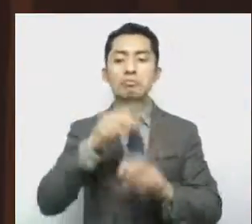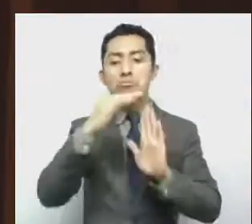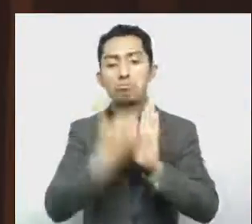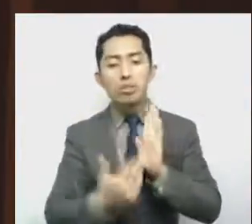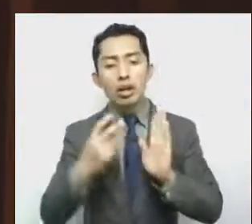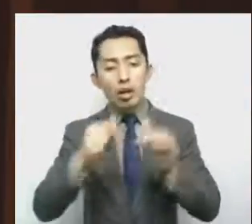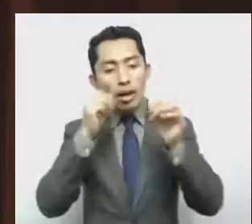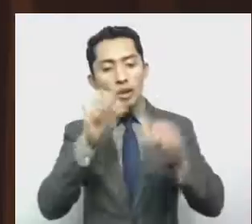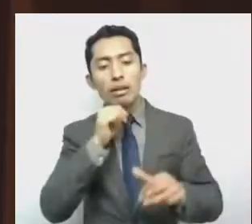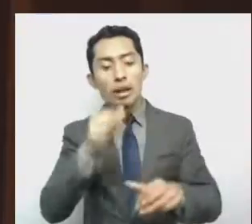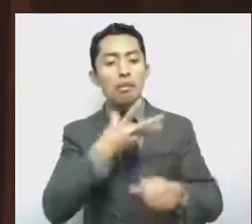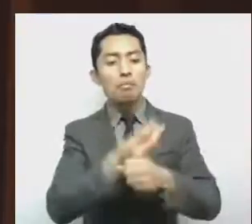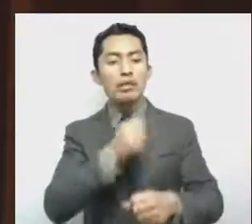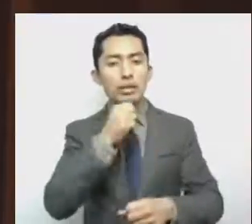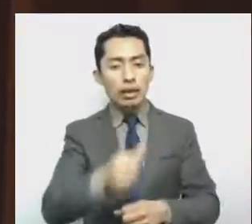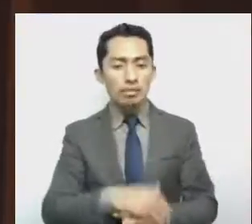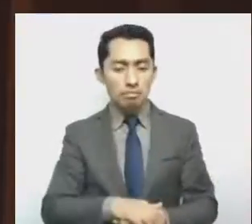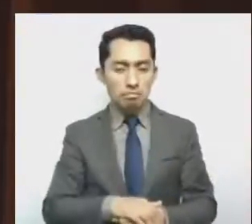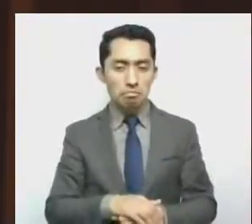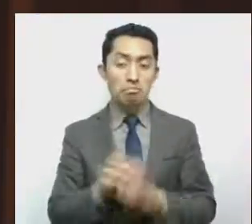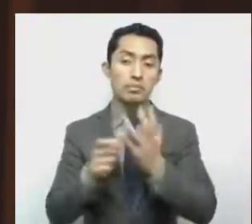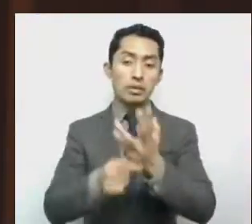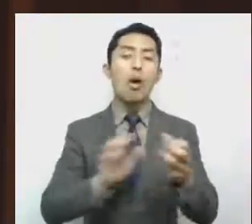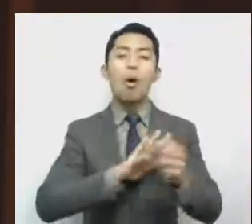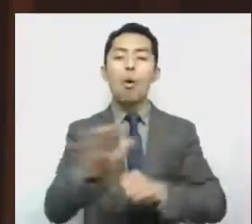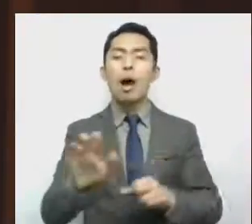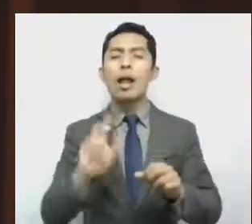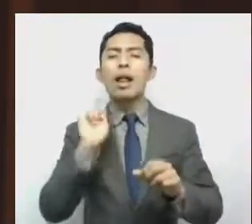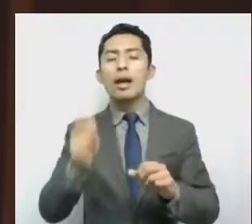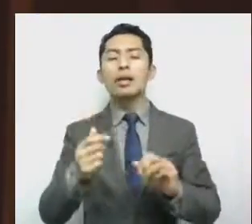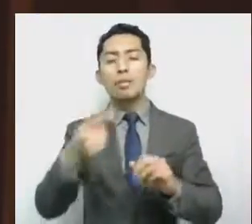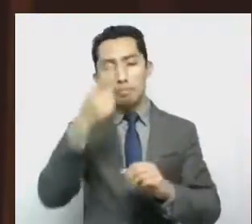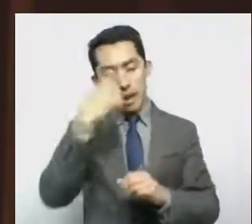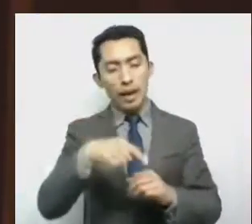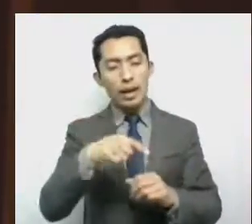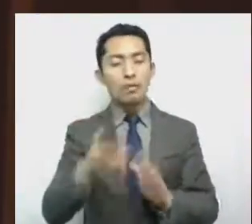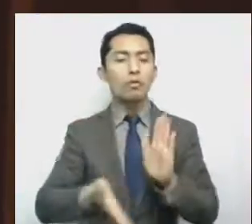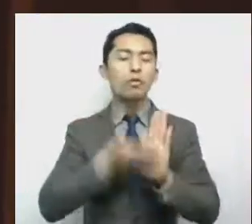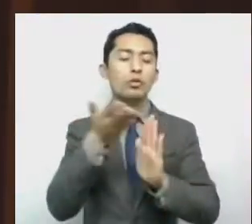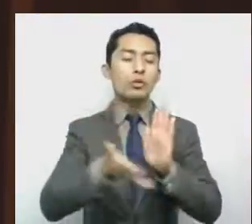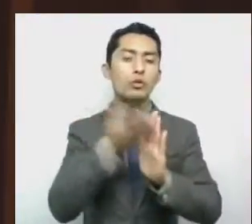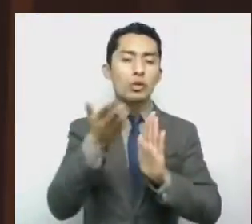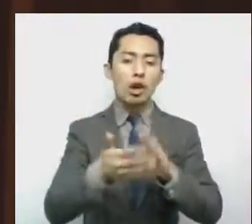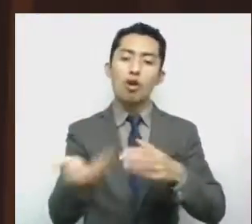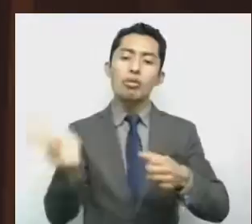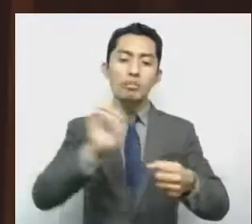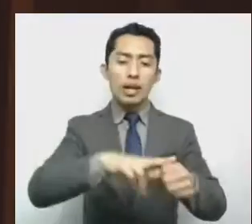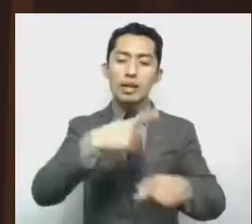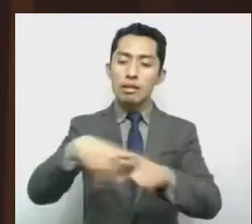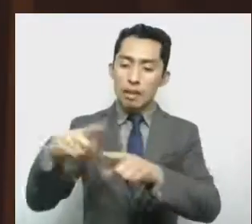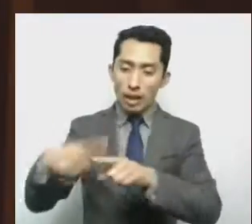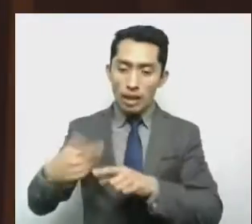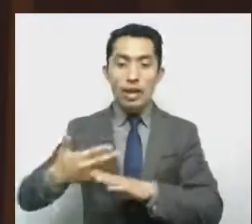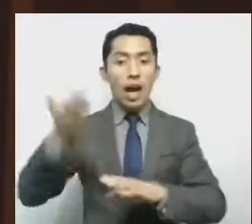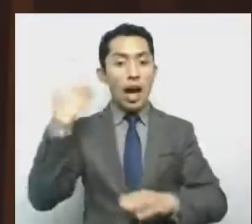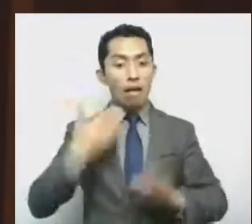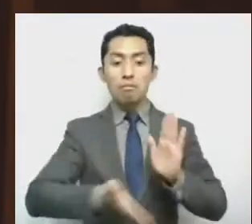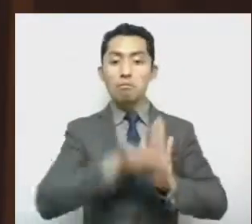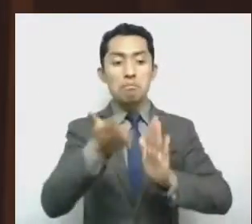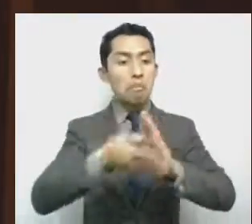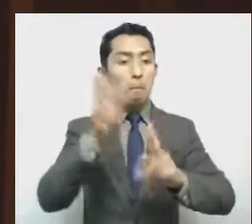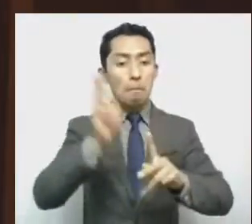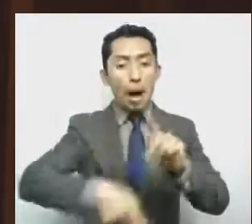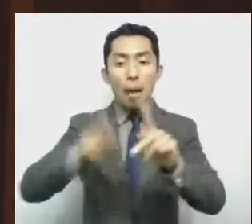Uno de esos temas, lo es la construcción de diferentes hospitales que quedaron inconclusos en su